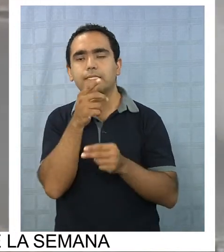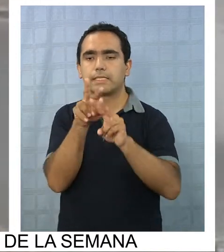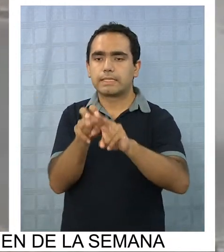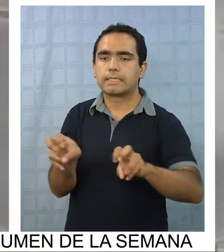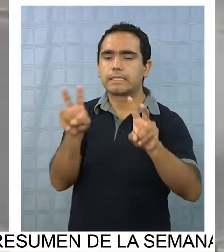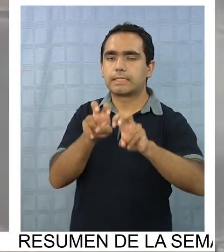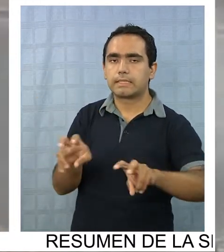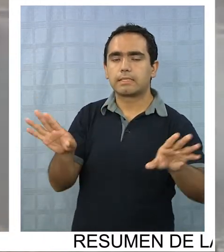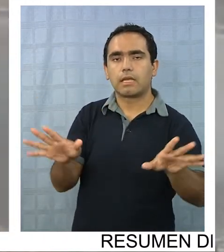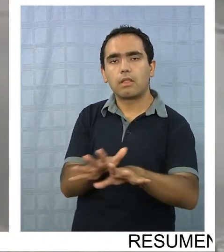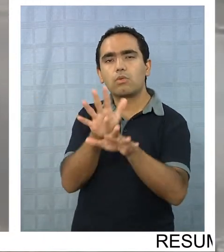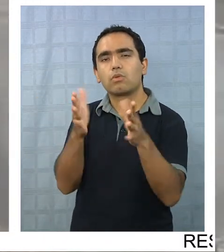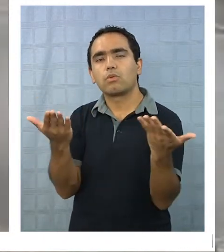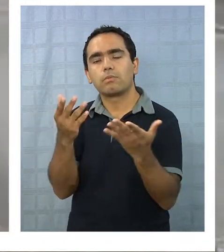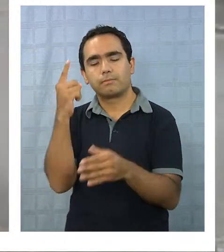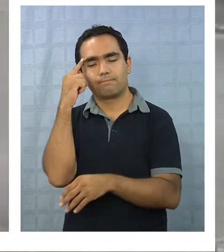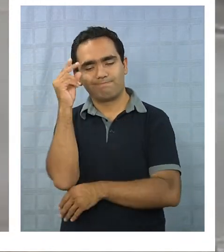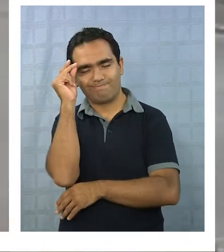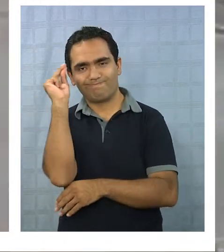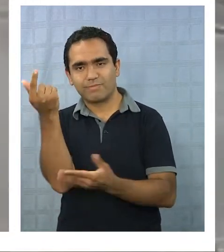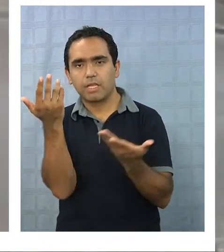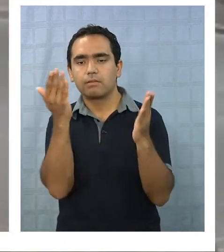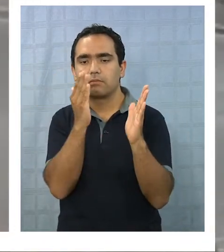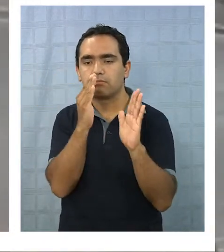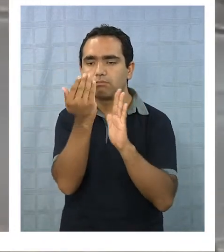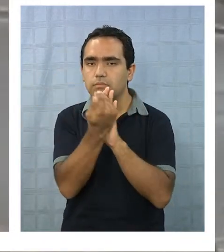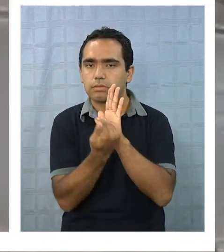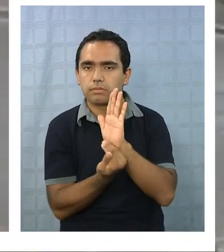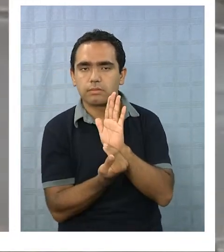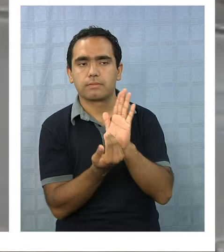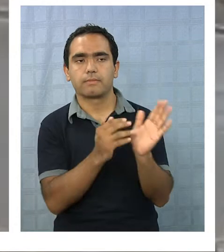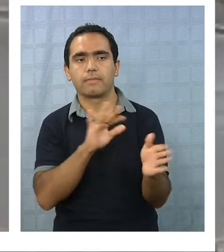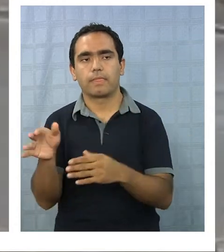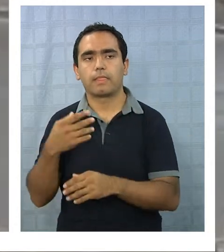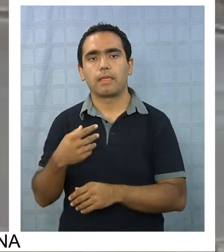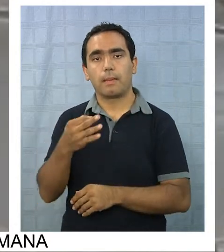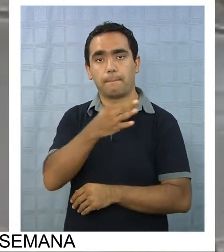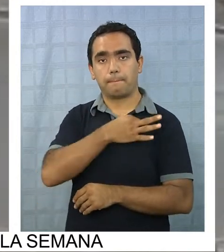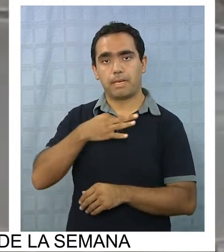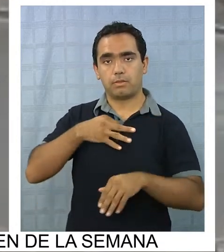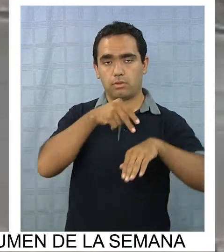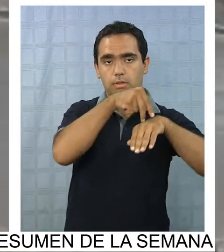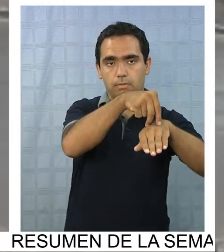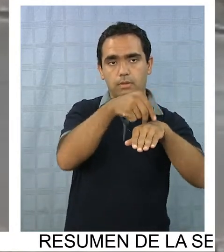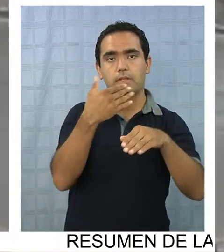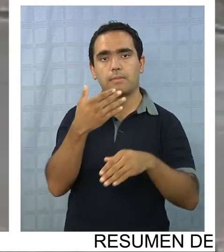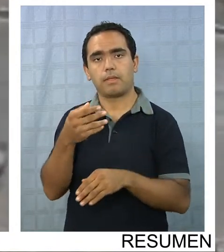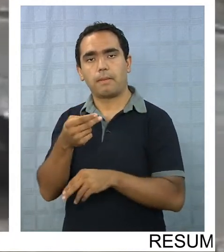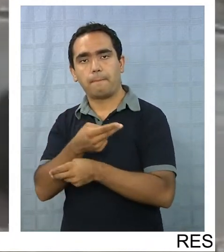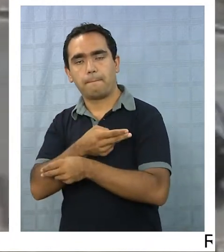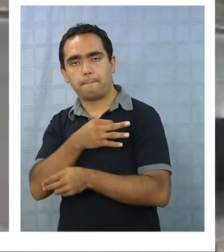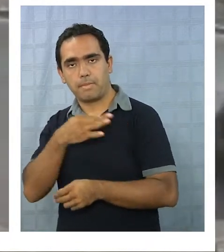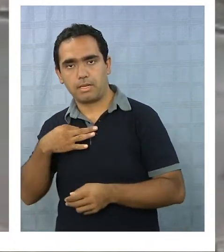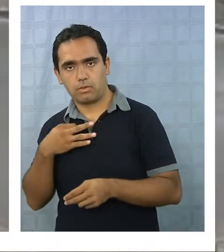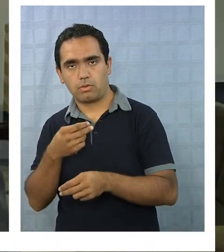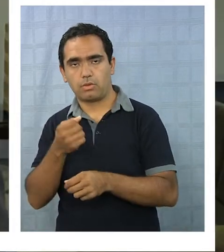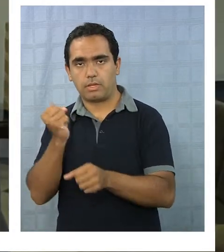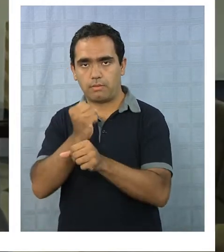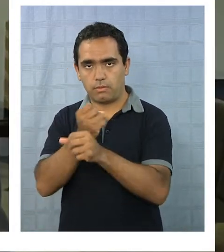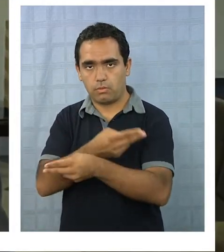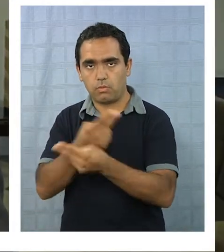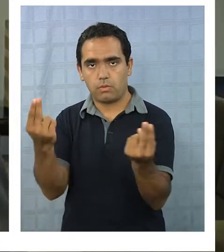medidas a tomar. Está reunido el Seremo de Obras Públicas con el Seremo de Transporte y la directora de Vialidad con la